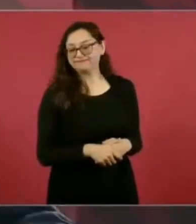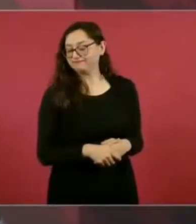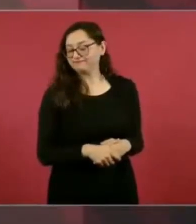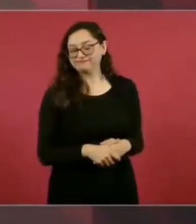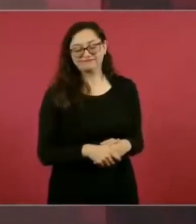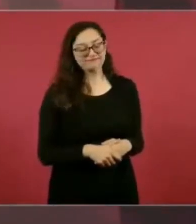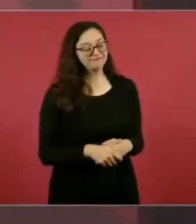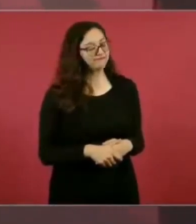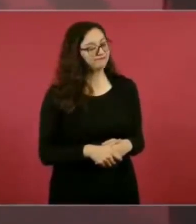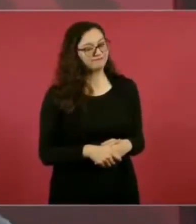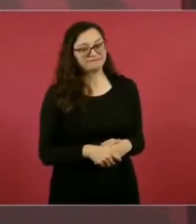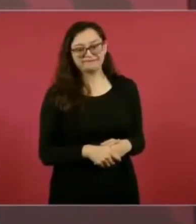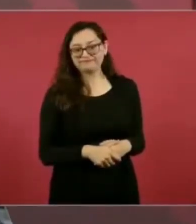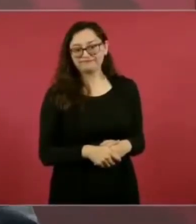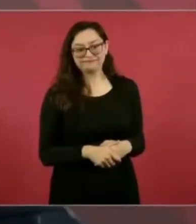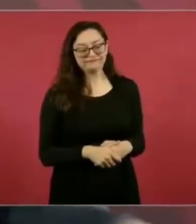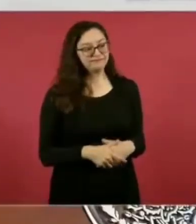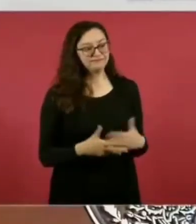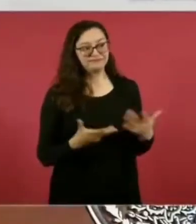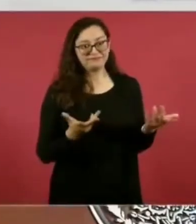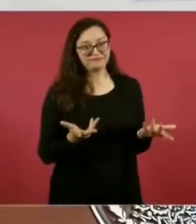detener